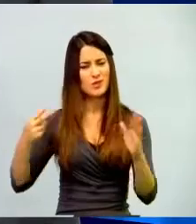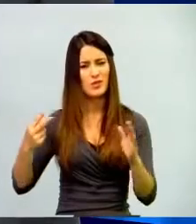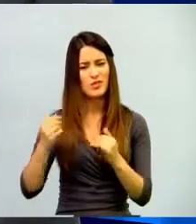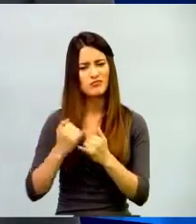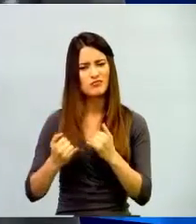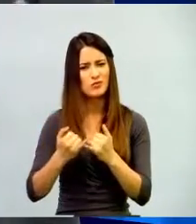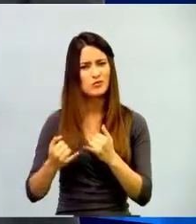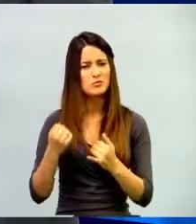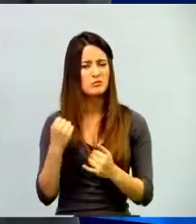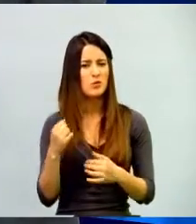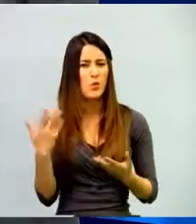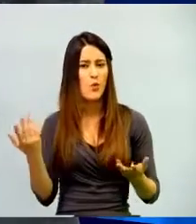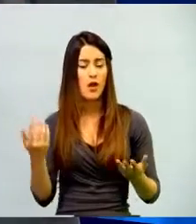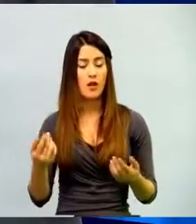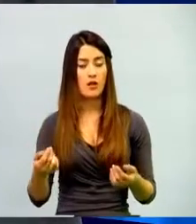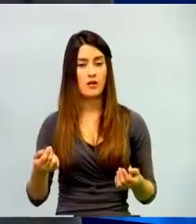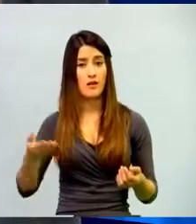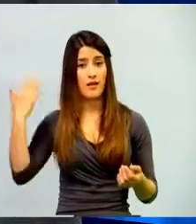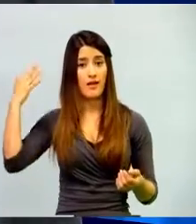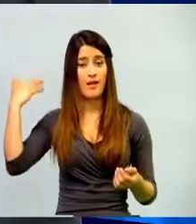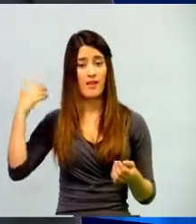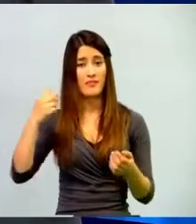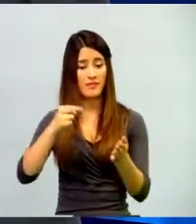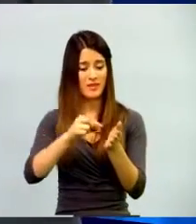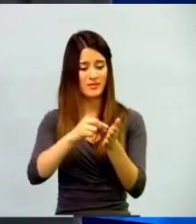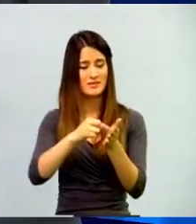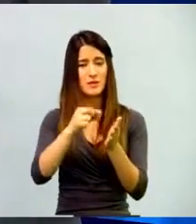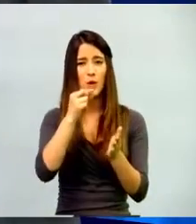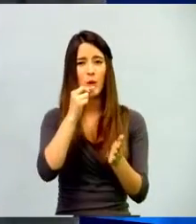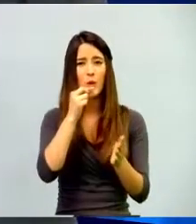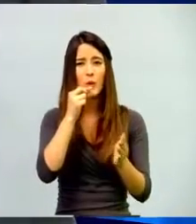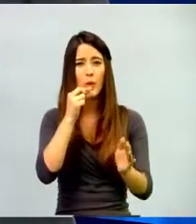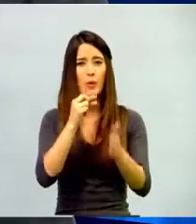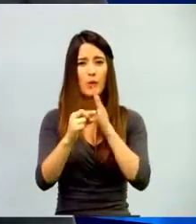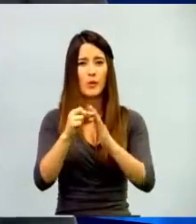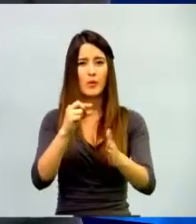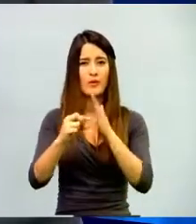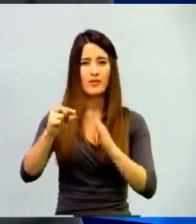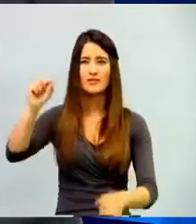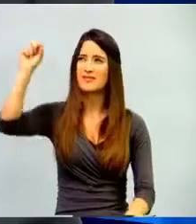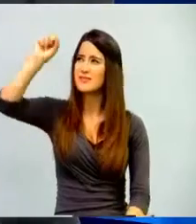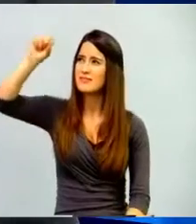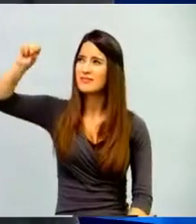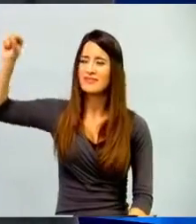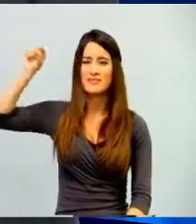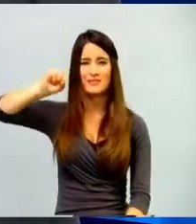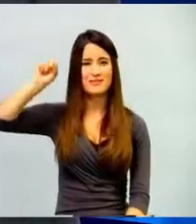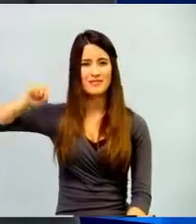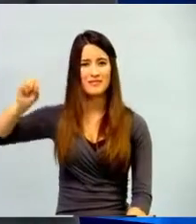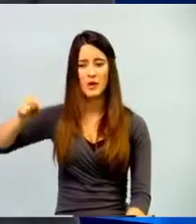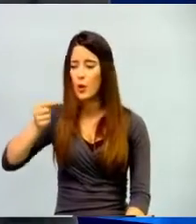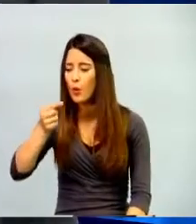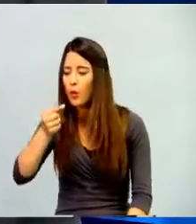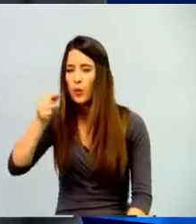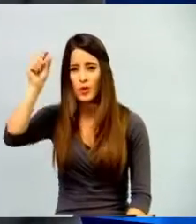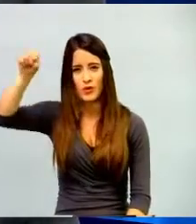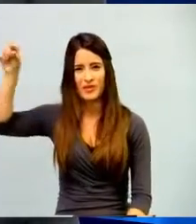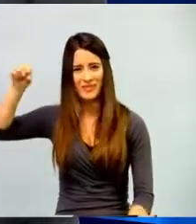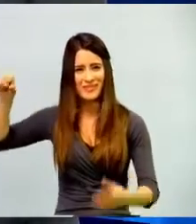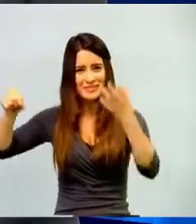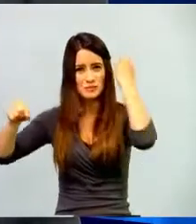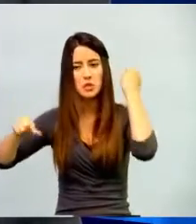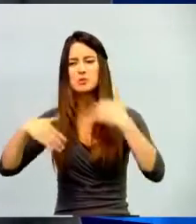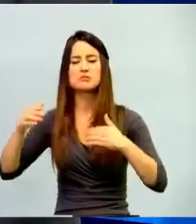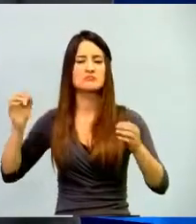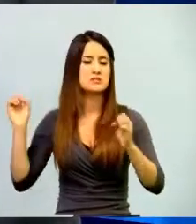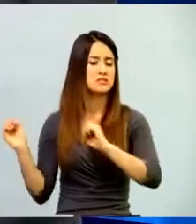pero realmente seguía siendo las mismas sillas, las mismas mesas, el mismo tablero. Los cambios que se nos están presentando en